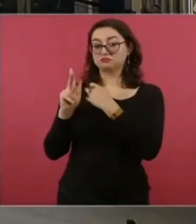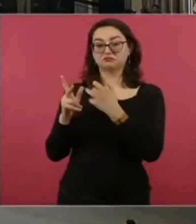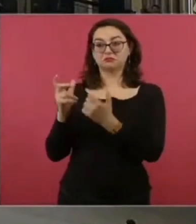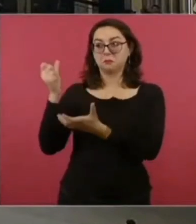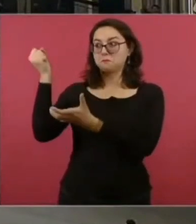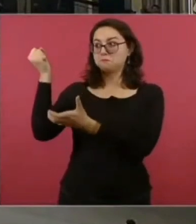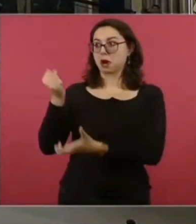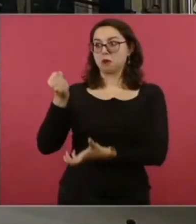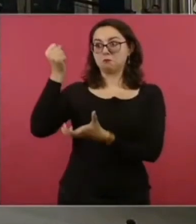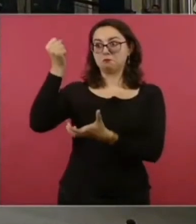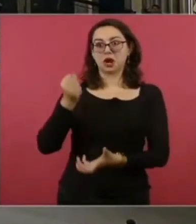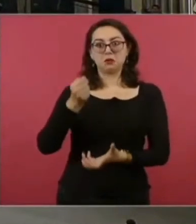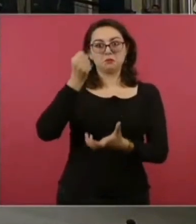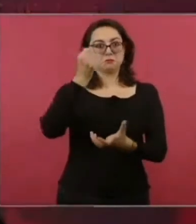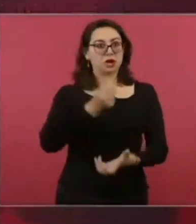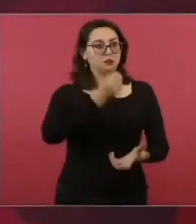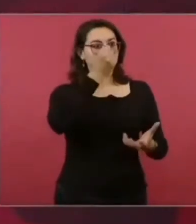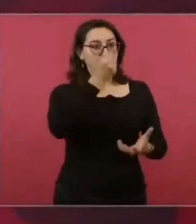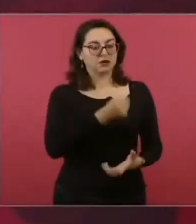países con mejor